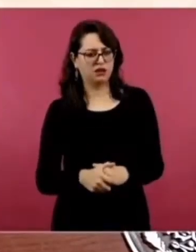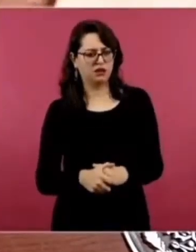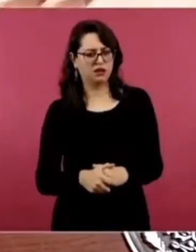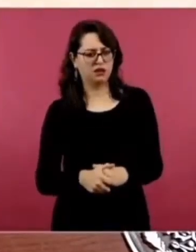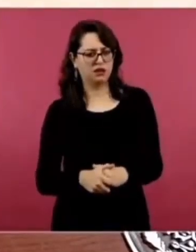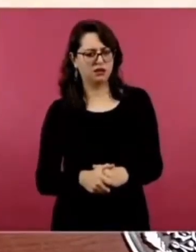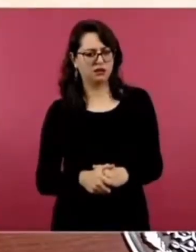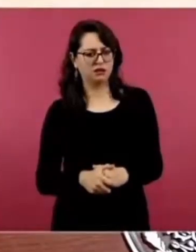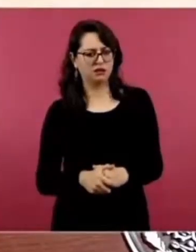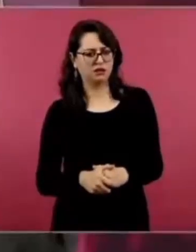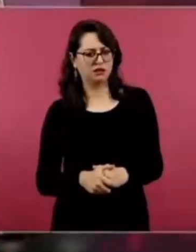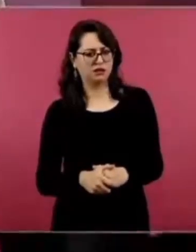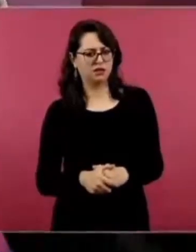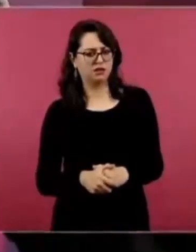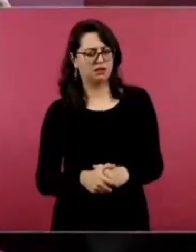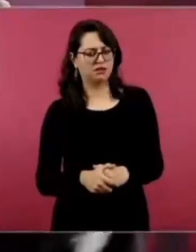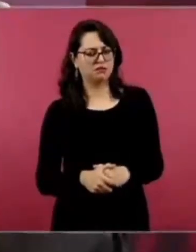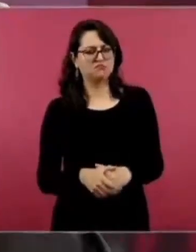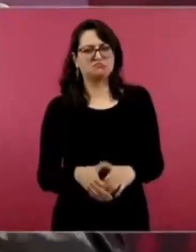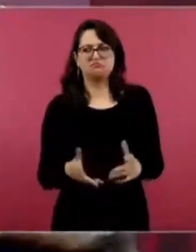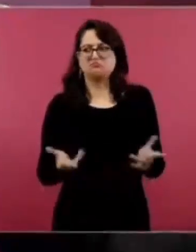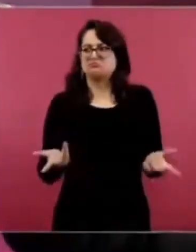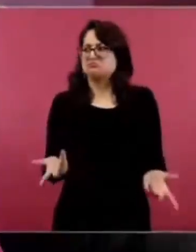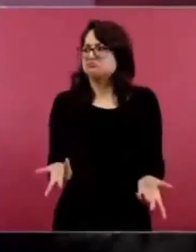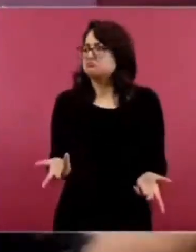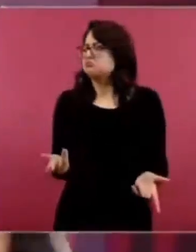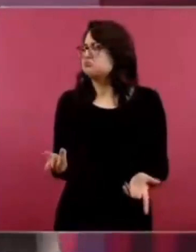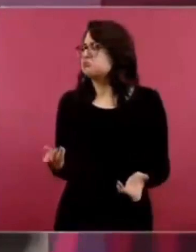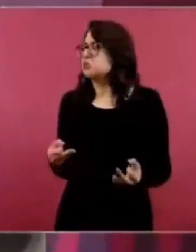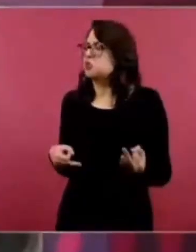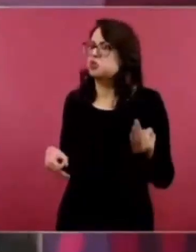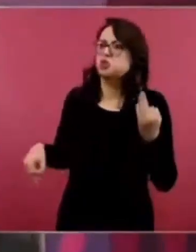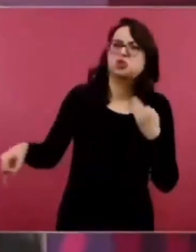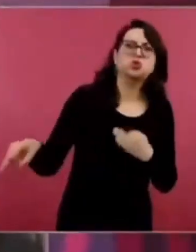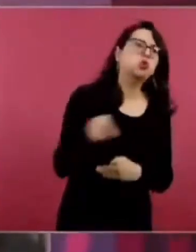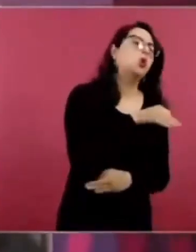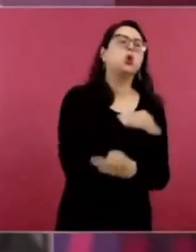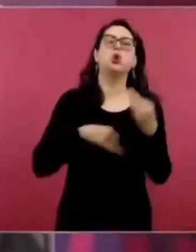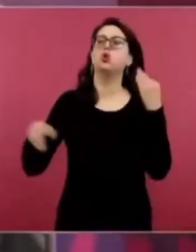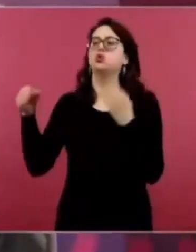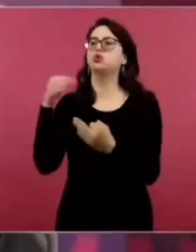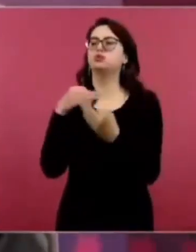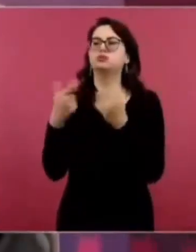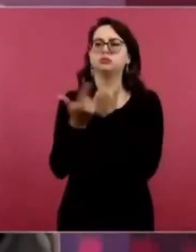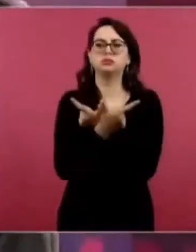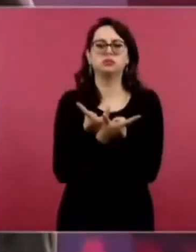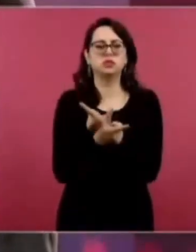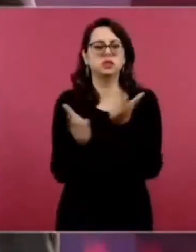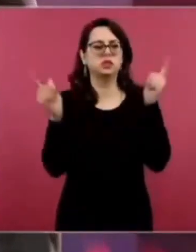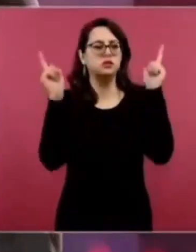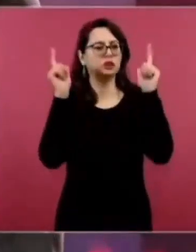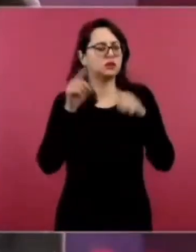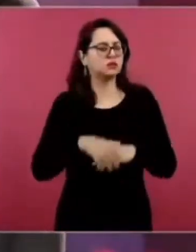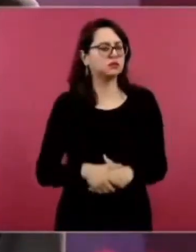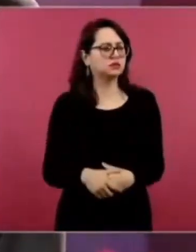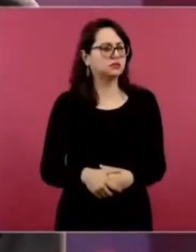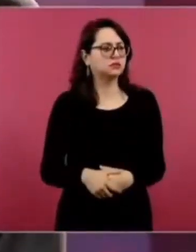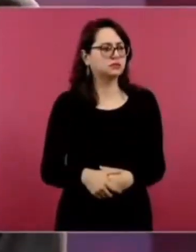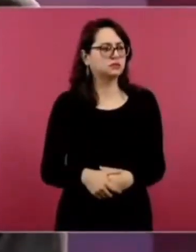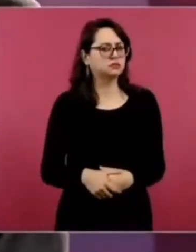Si hay libertades plenas en México,